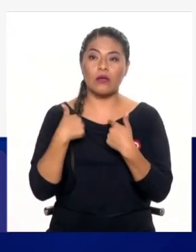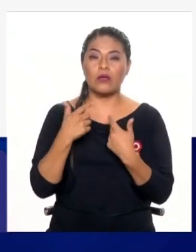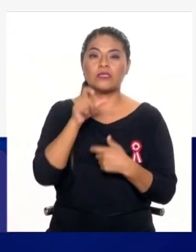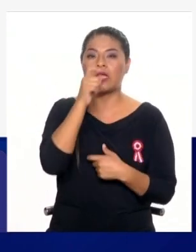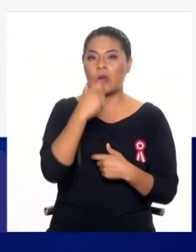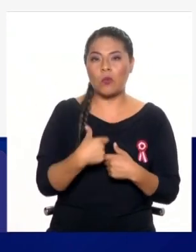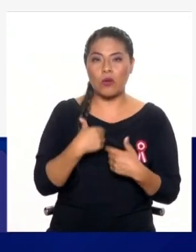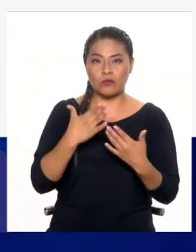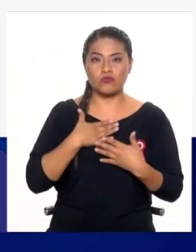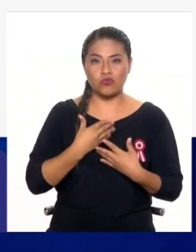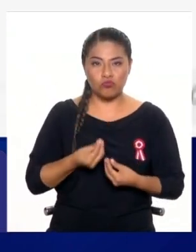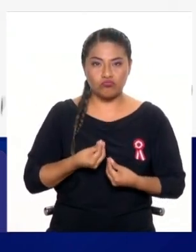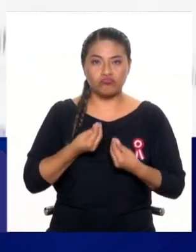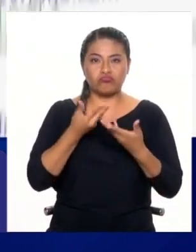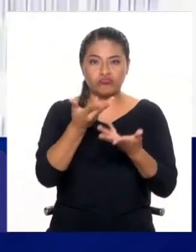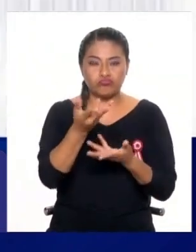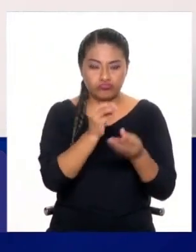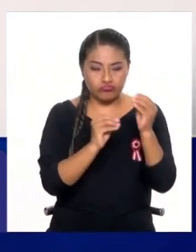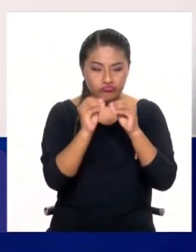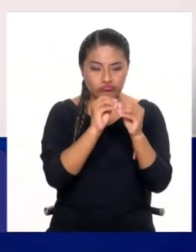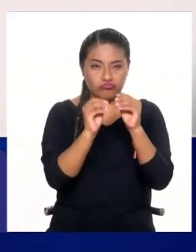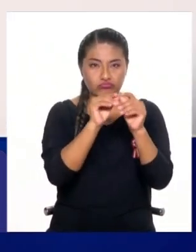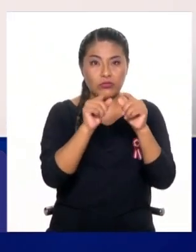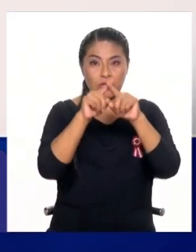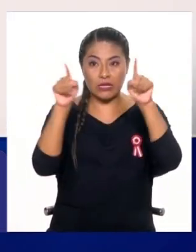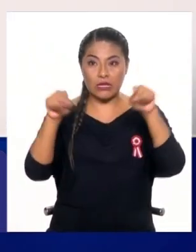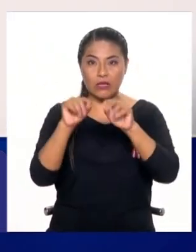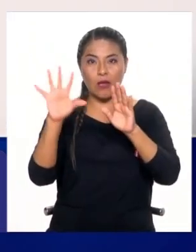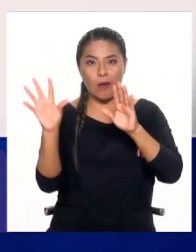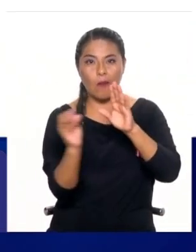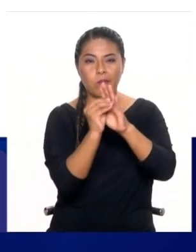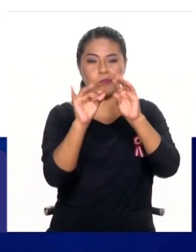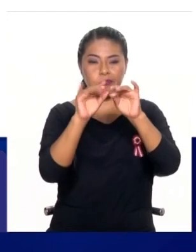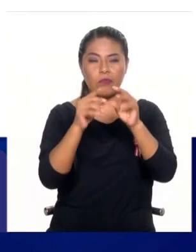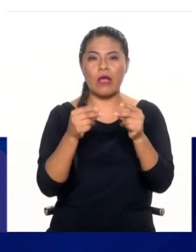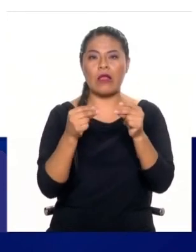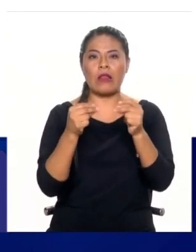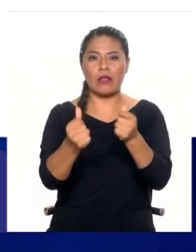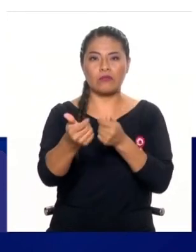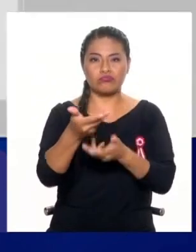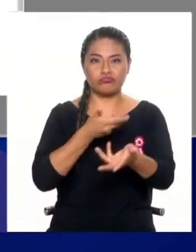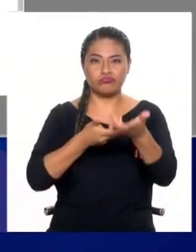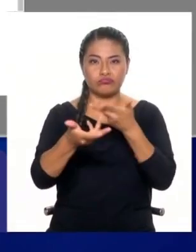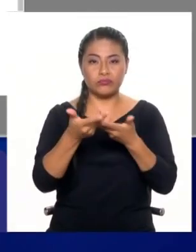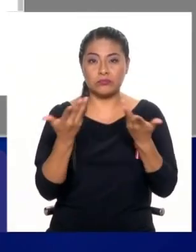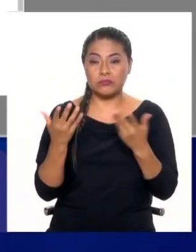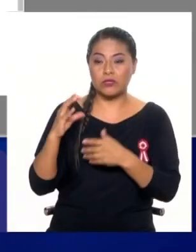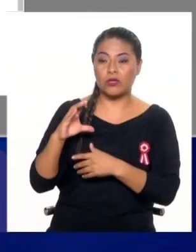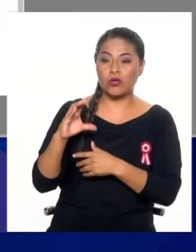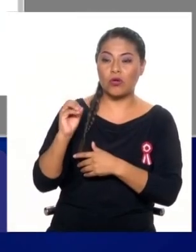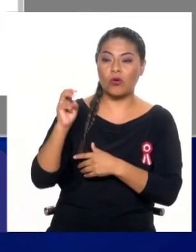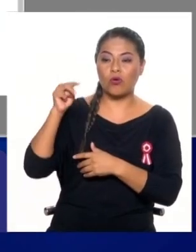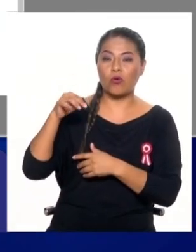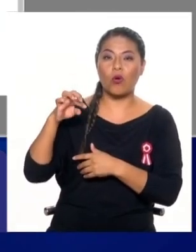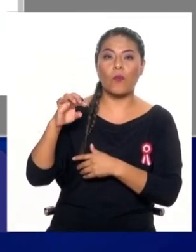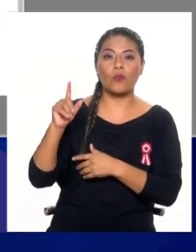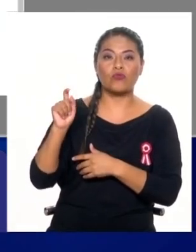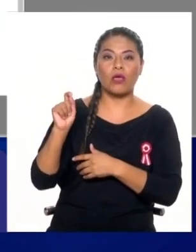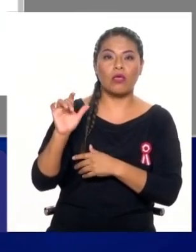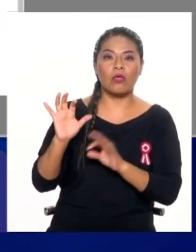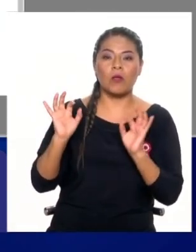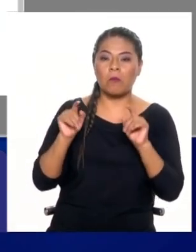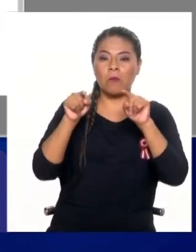inteligencia y raciocinio y el computador que aporta velocidad, ¿ya? El computador solito es un aparato